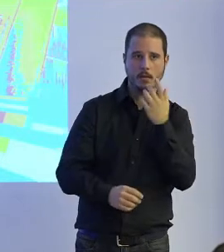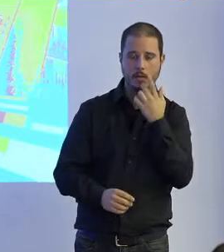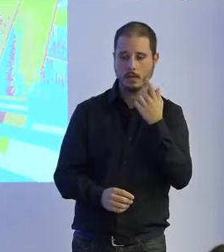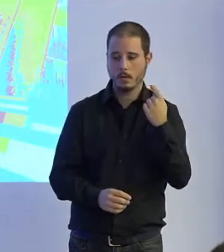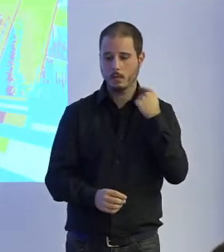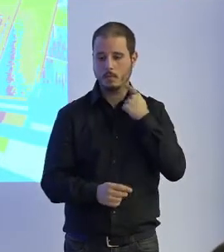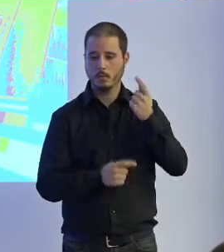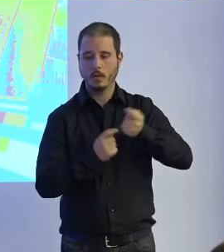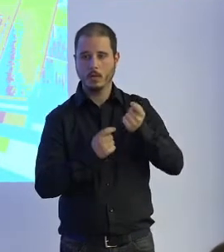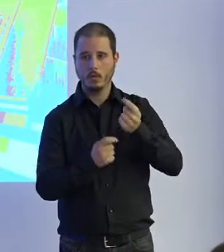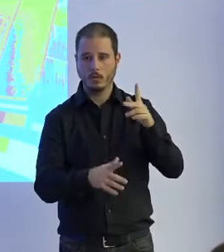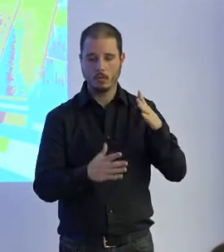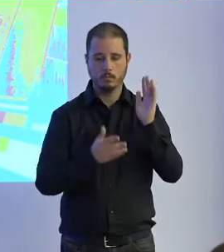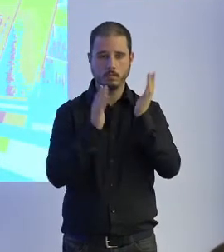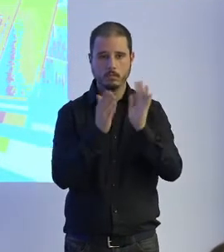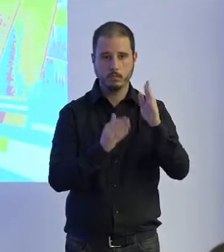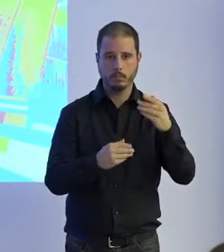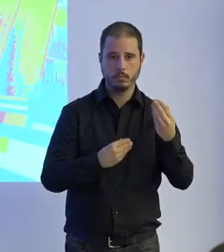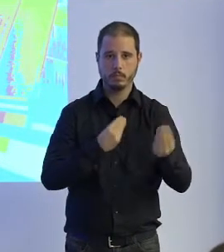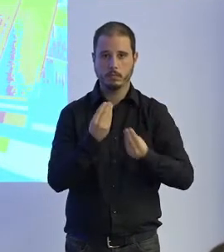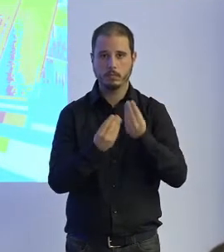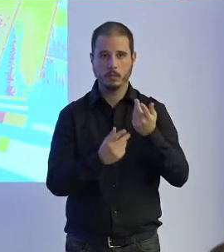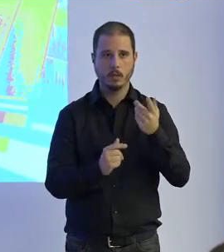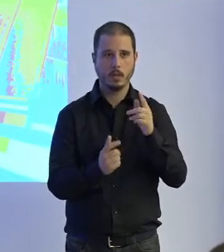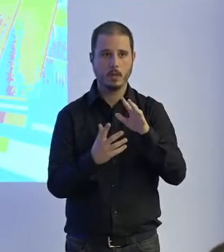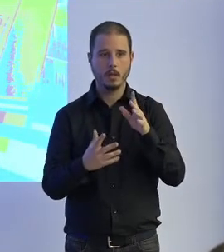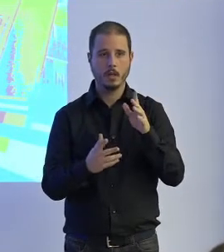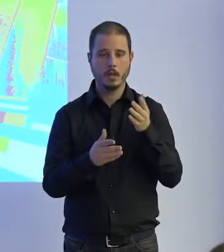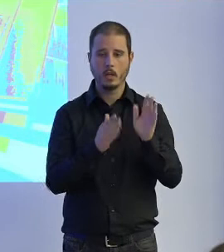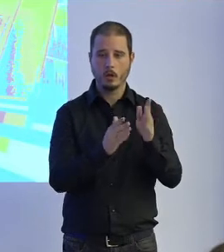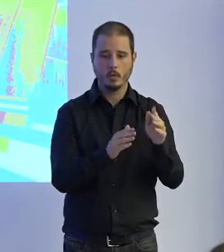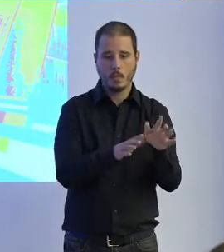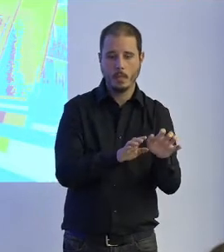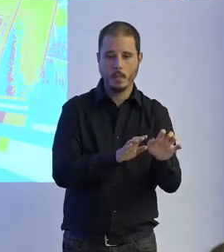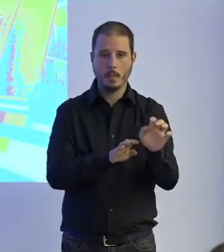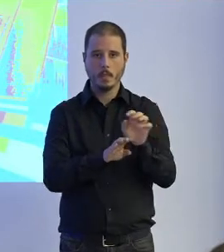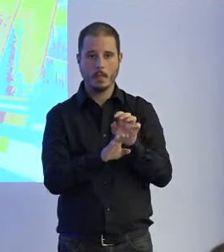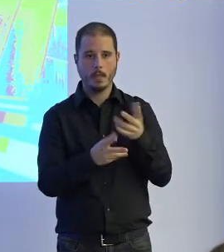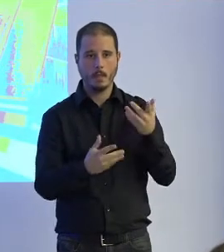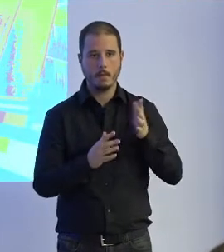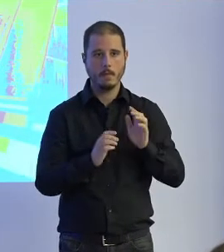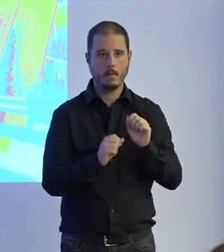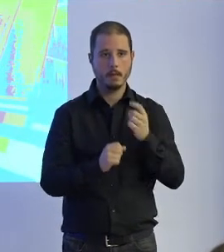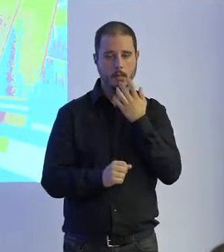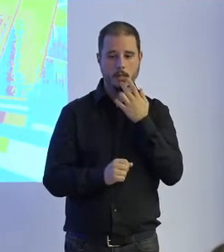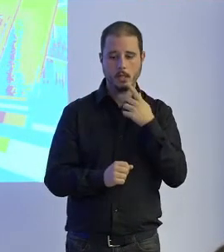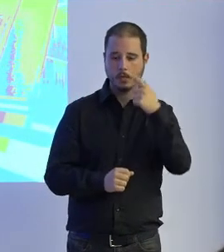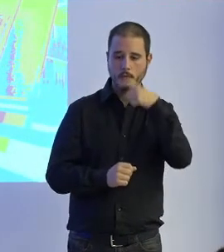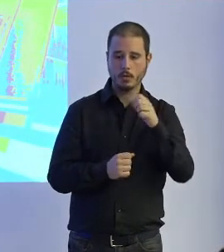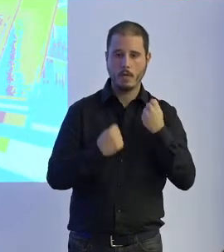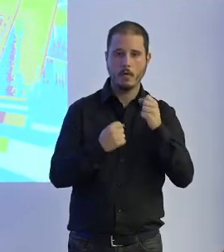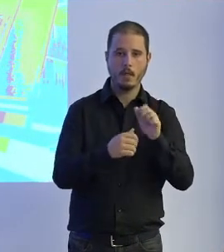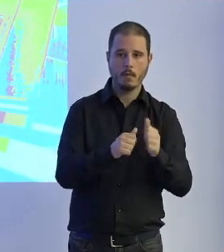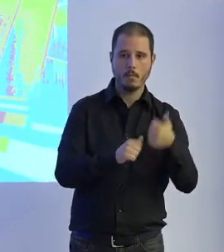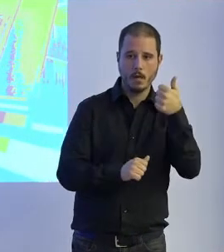medida que lo vas entrenando vas rehabilitando si puede ejecutar un movimiento el robot se va retrayendo automáticamente y va dejando que la persona actúe en hacer el